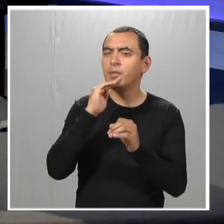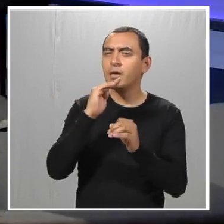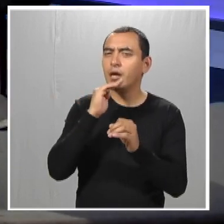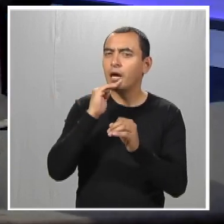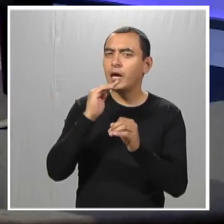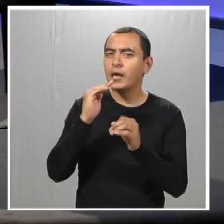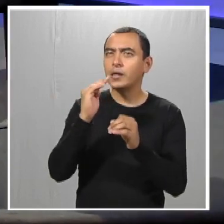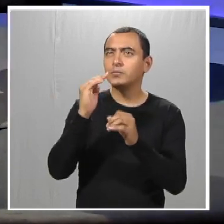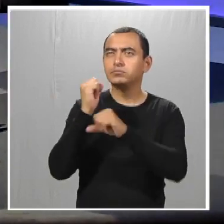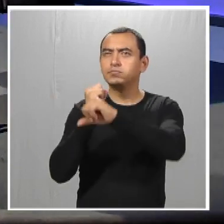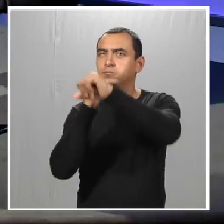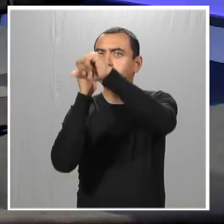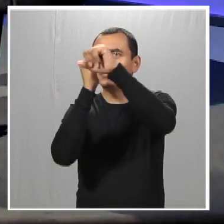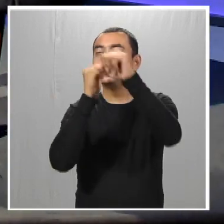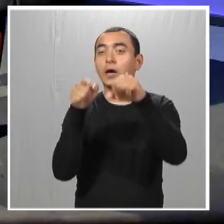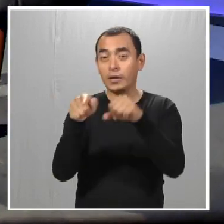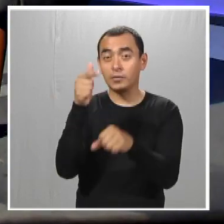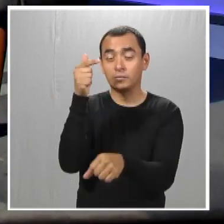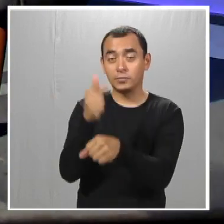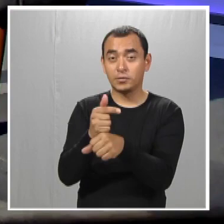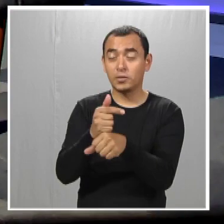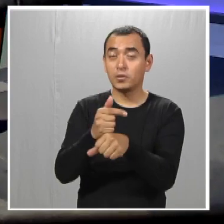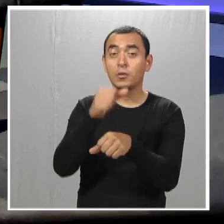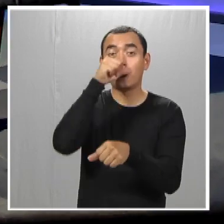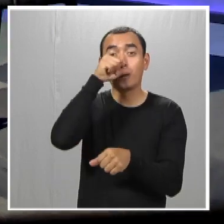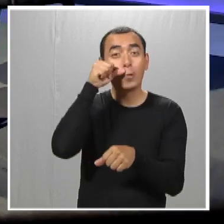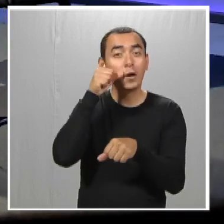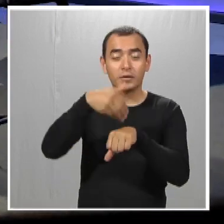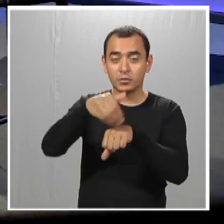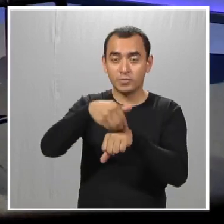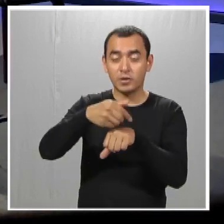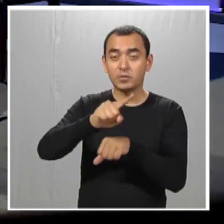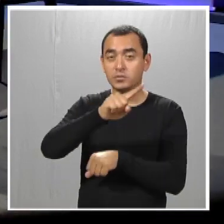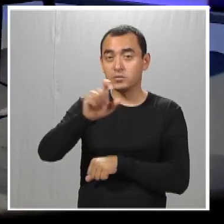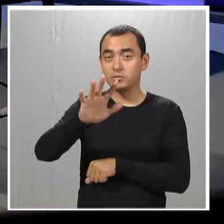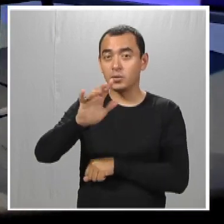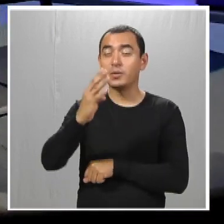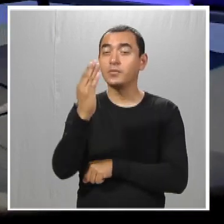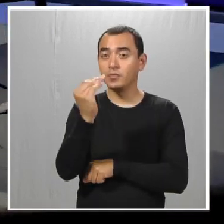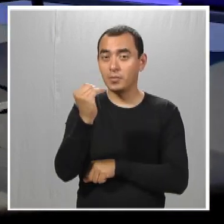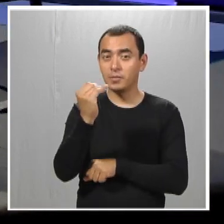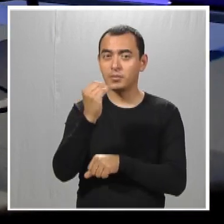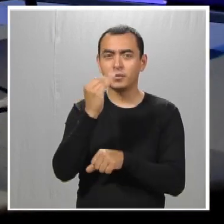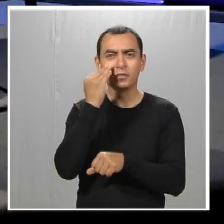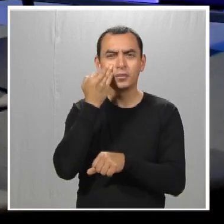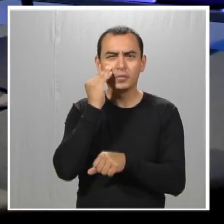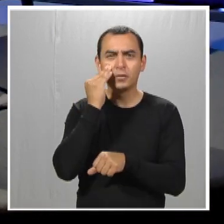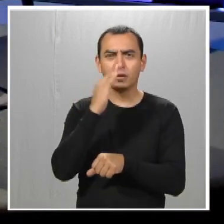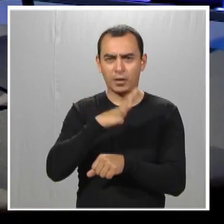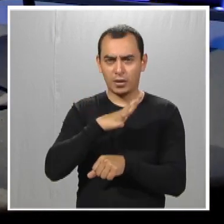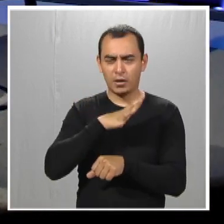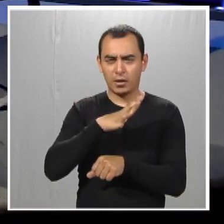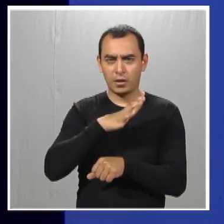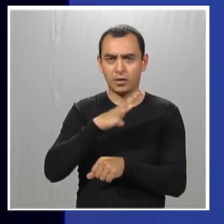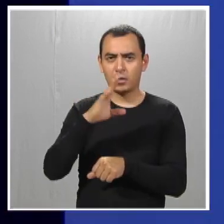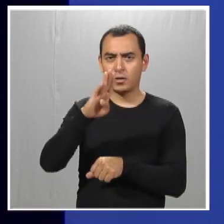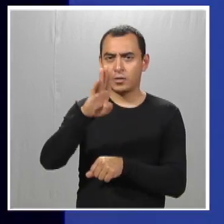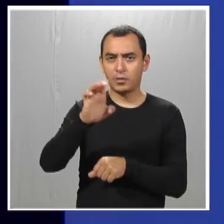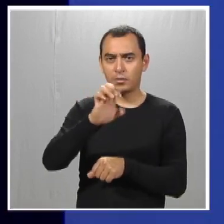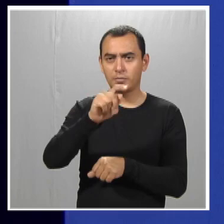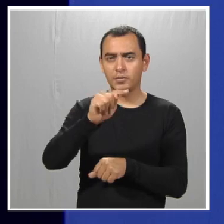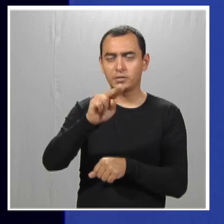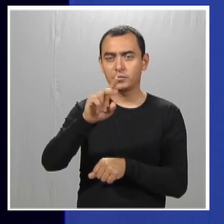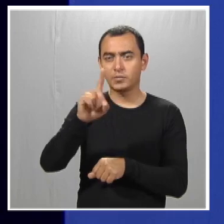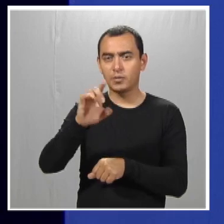Monumento a la Madre. Ahí nos pueden ubicar, Juárez 159. Y redes sociales, sí, tenemos